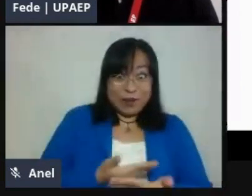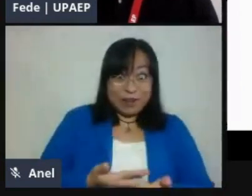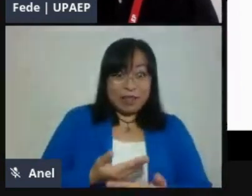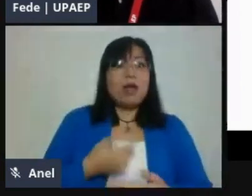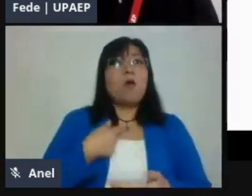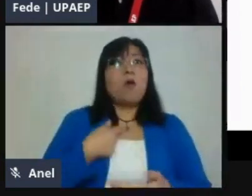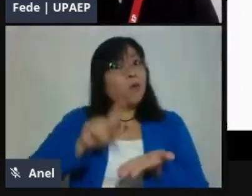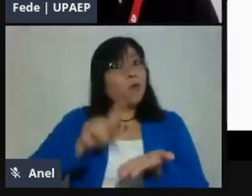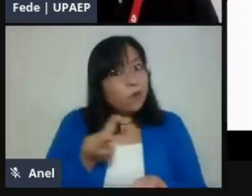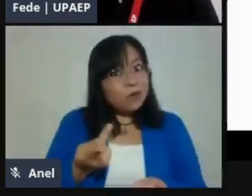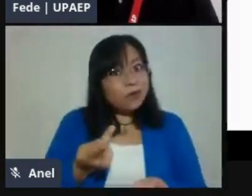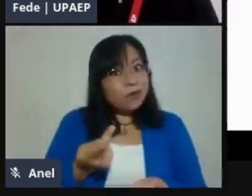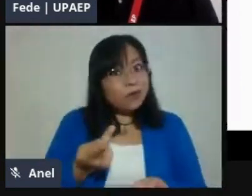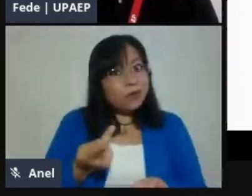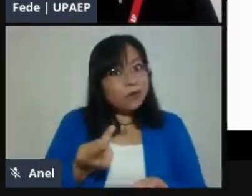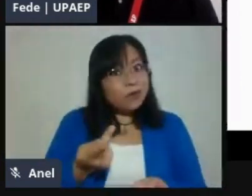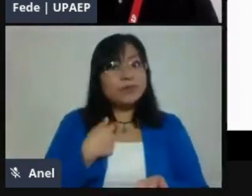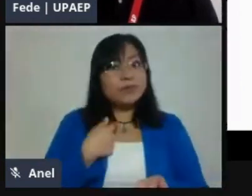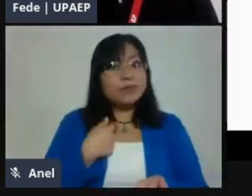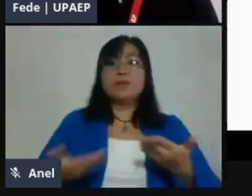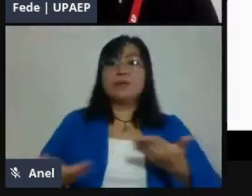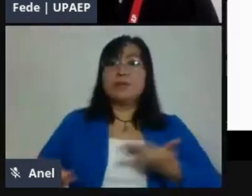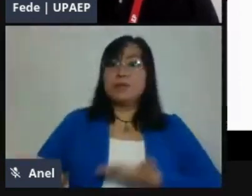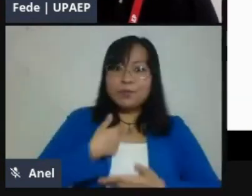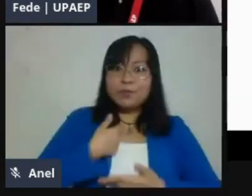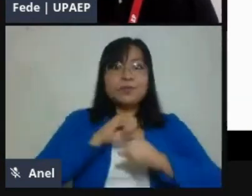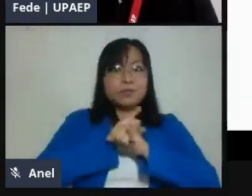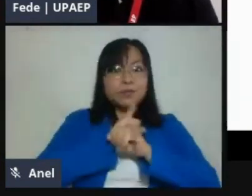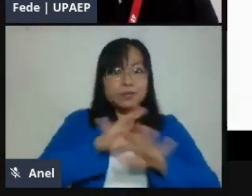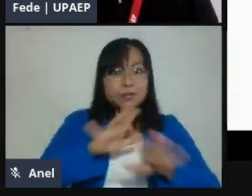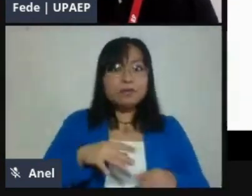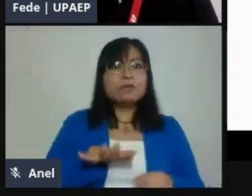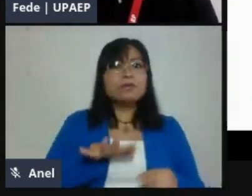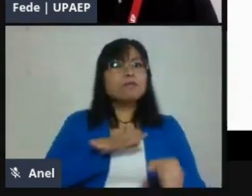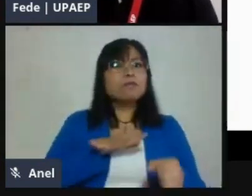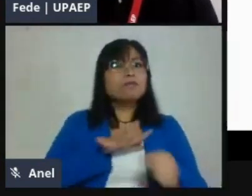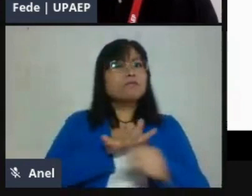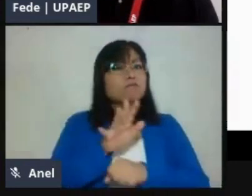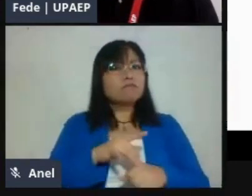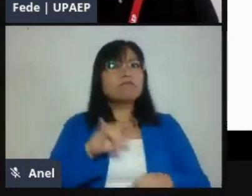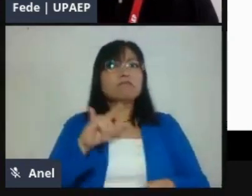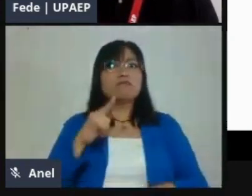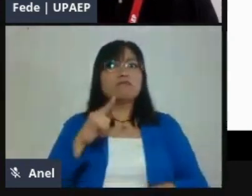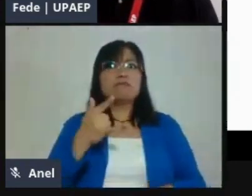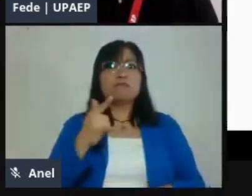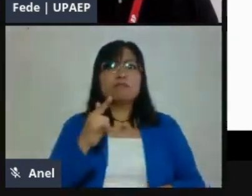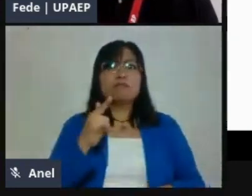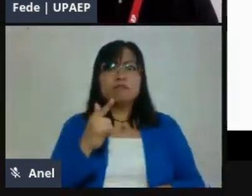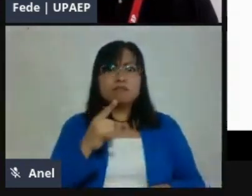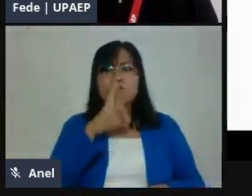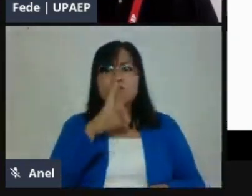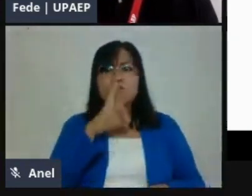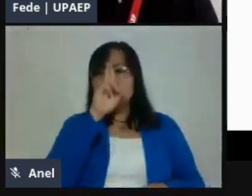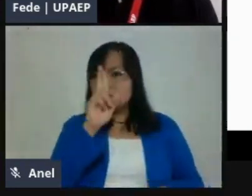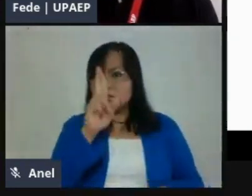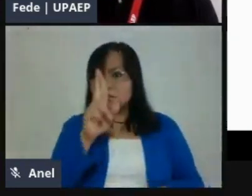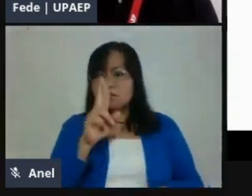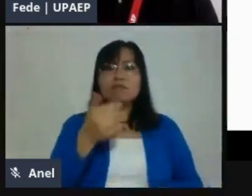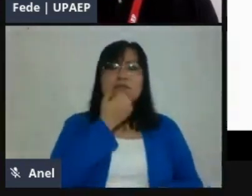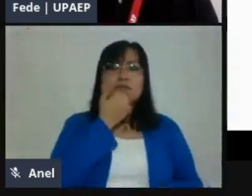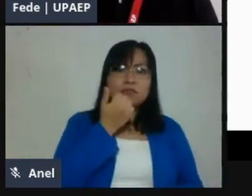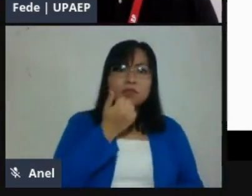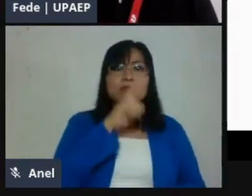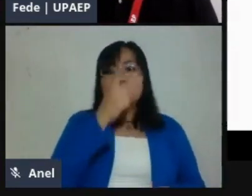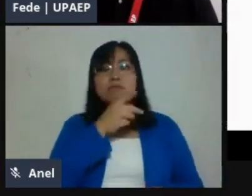el horario que se espera que los alumnos trabajen en casa. Y ojo, no es lo mismo los alumnos de preescolar que los de